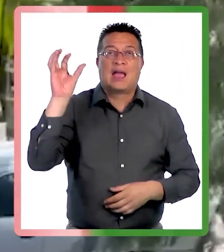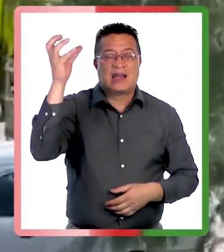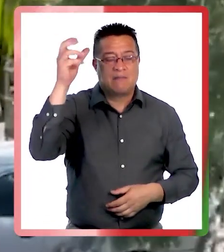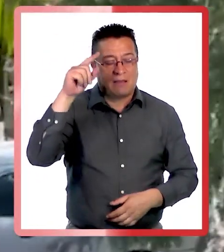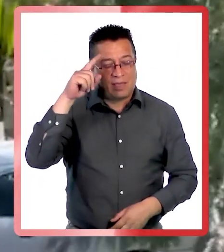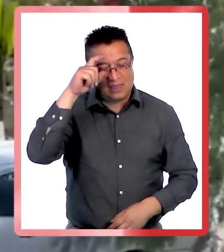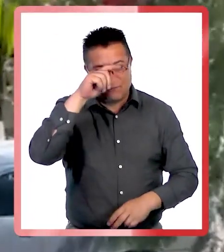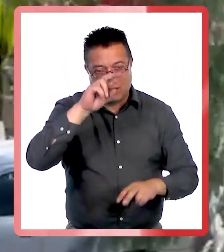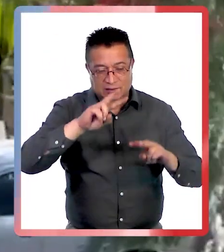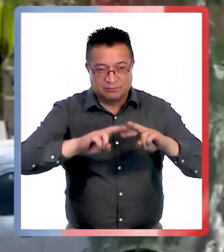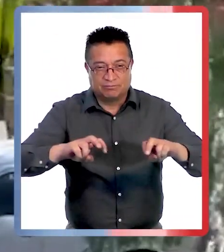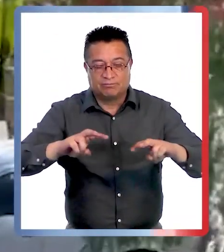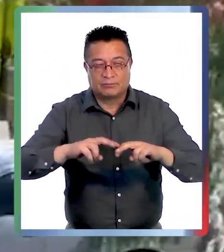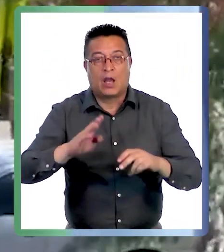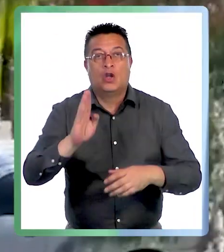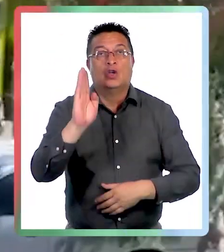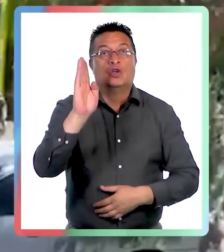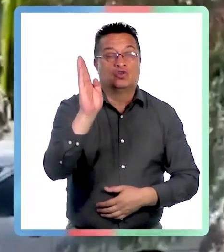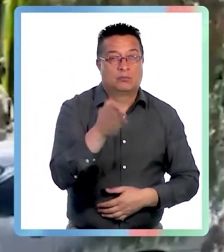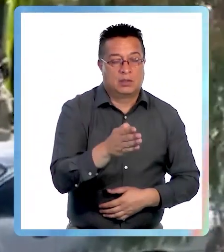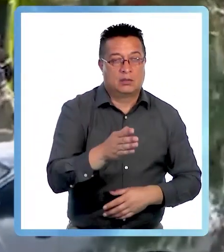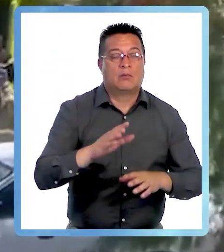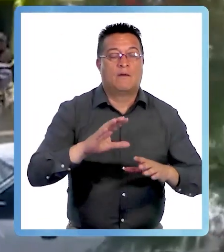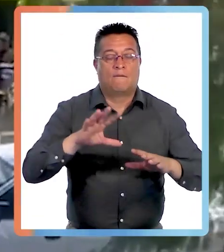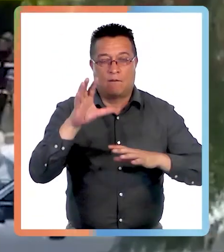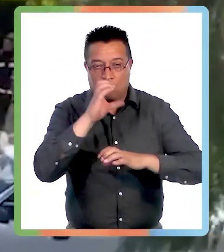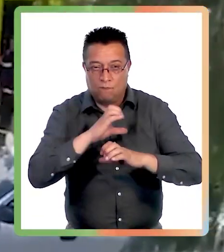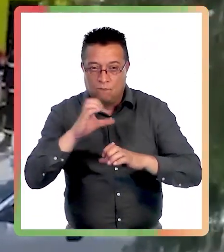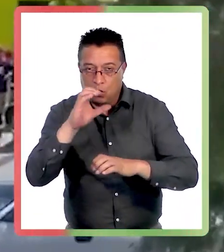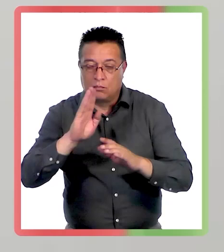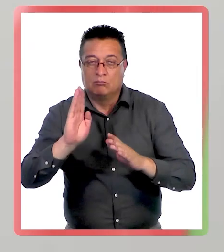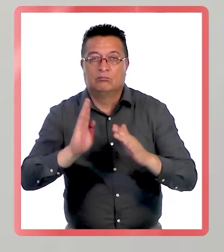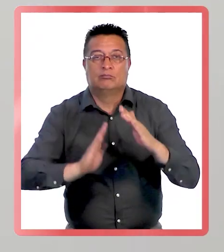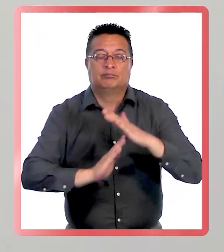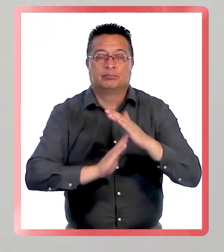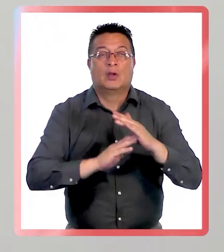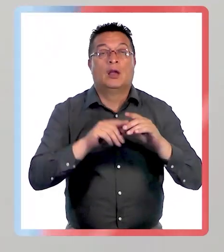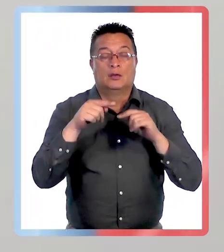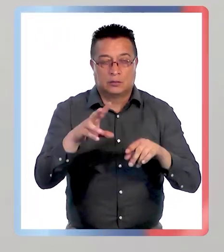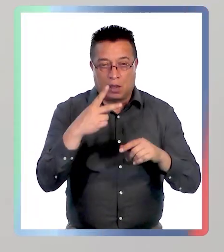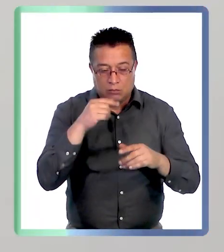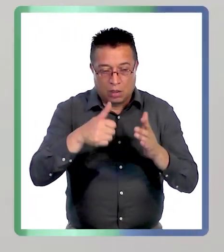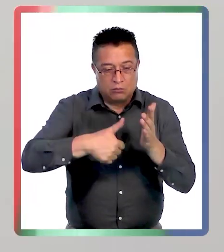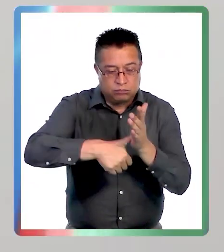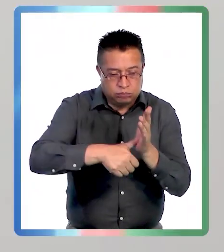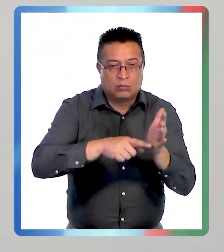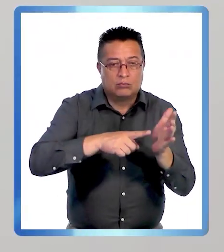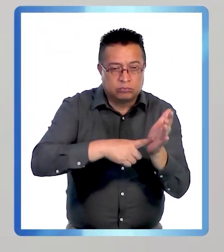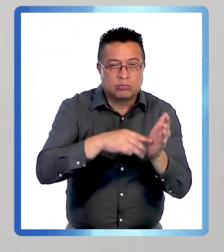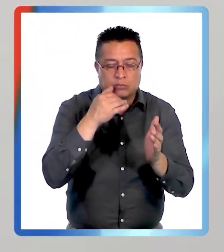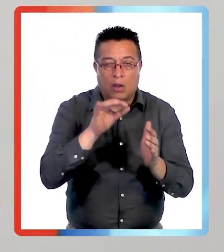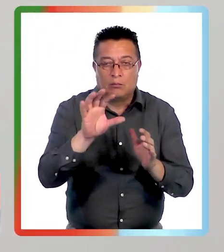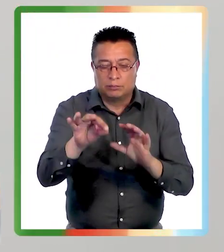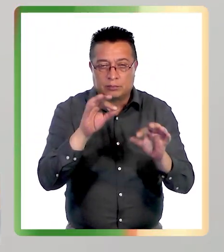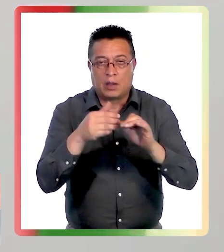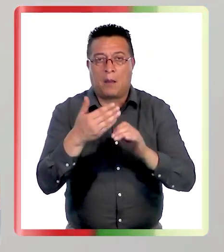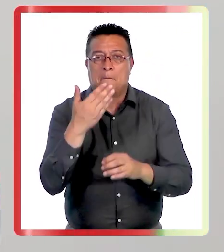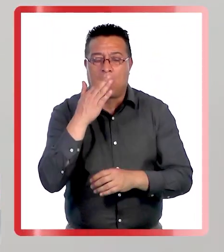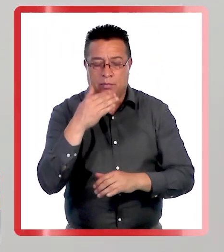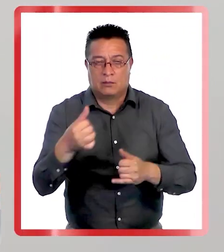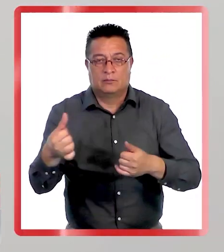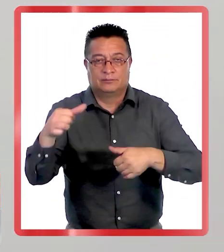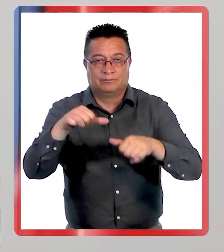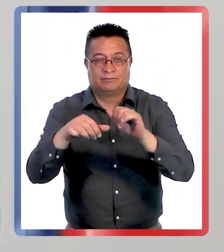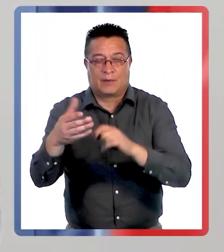dificultaron el proceso. Suspendieron la búsqueda. Se tomaron impresiones necro-dactilares por parte de peritos